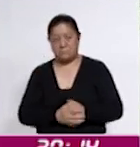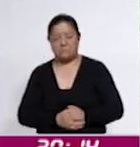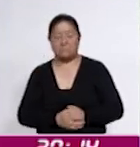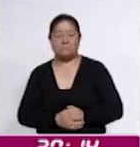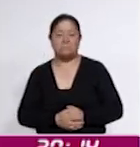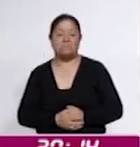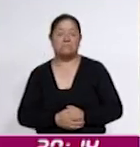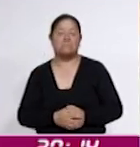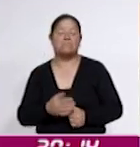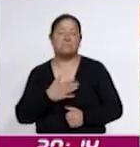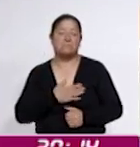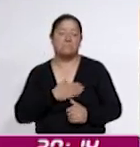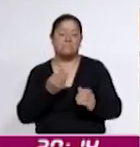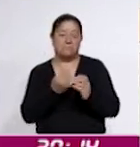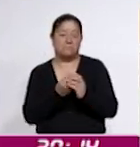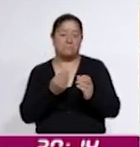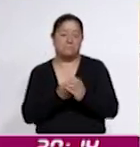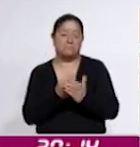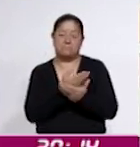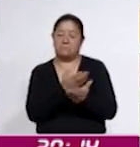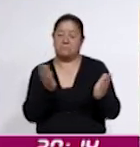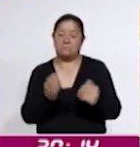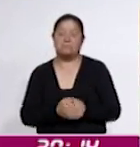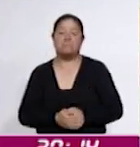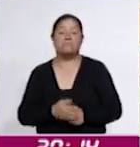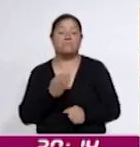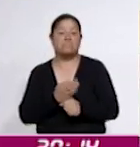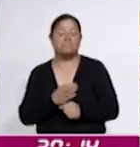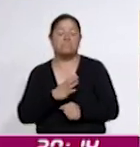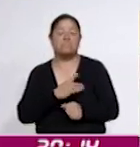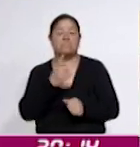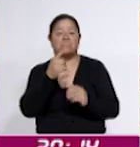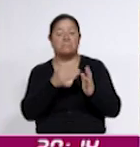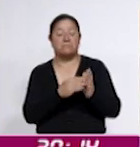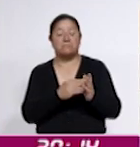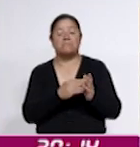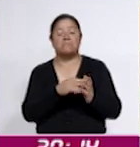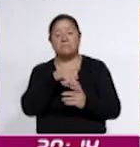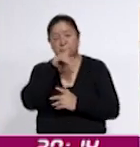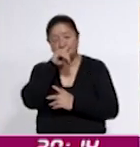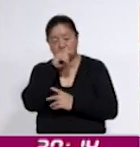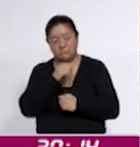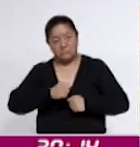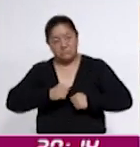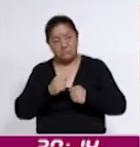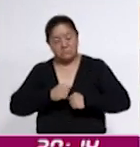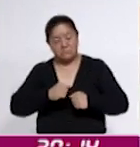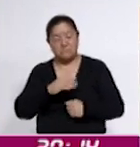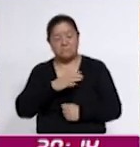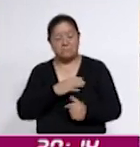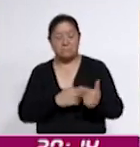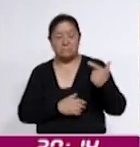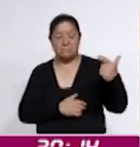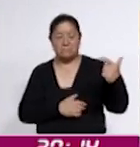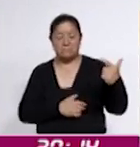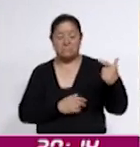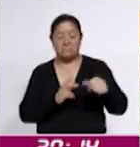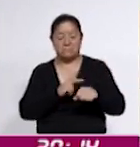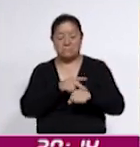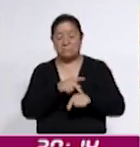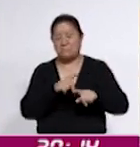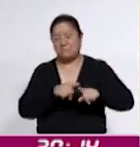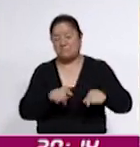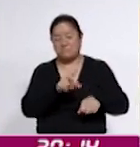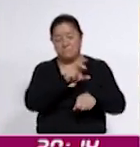capacitación. Ahorita contamos con mil gallinas, tengo siete razas diferentes, tenemos huevo